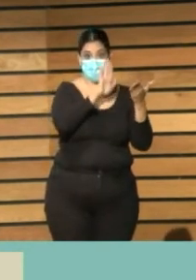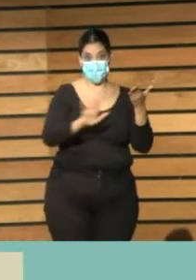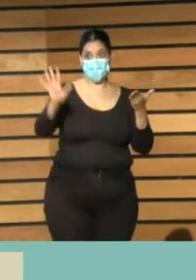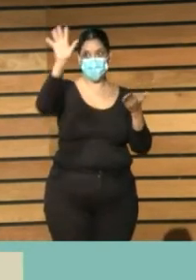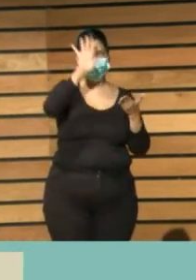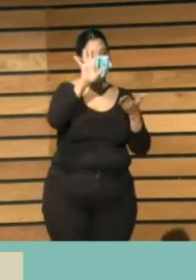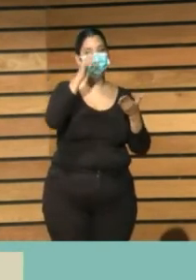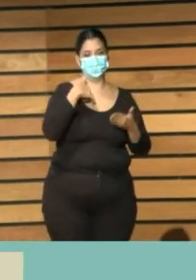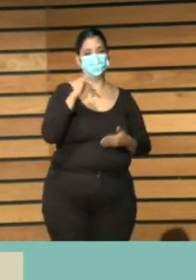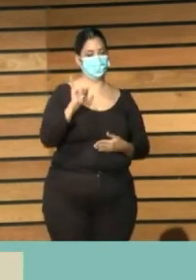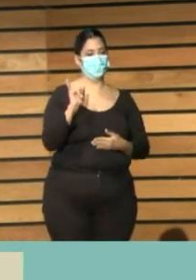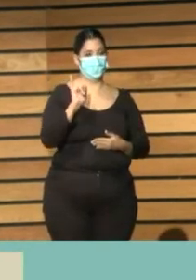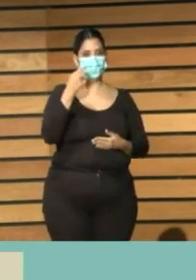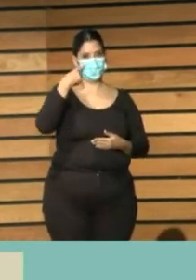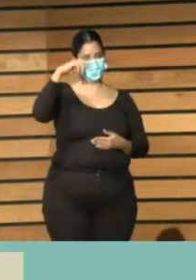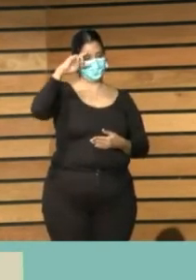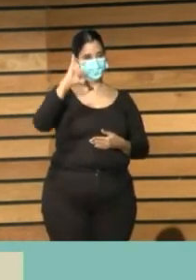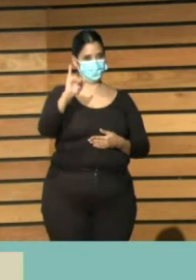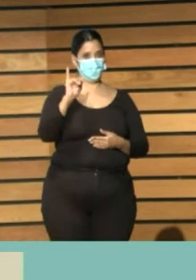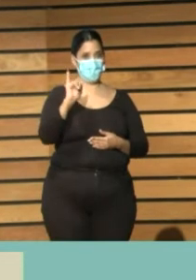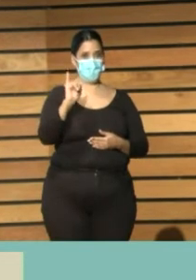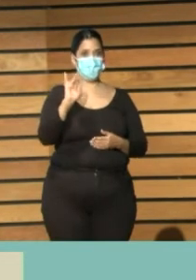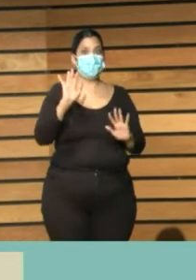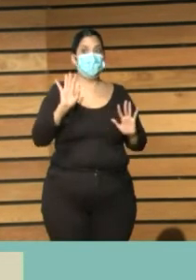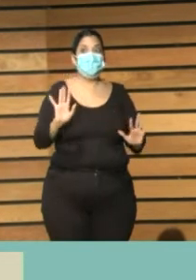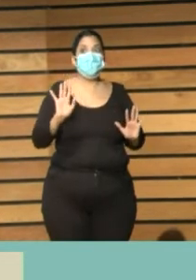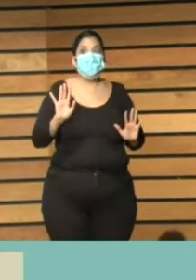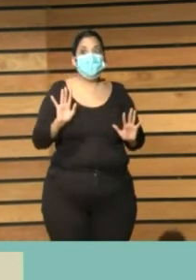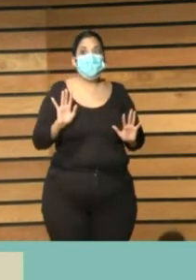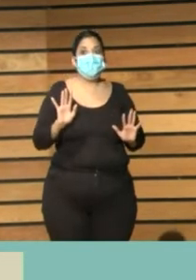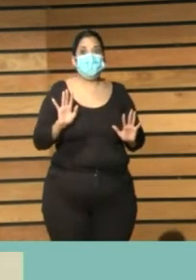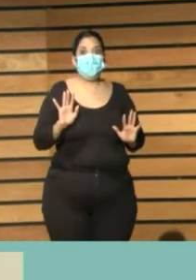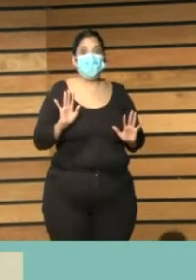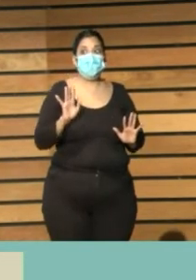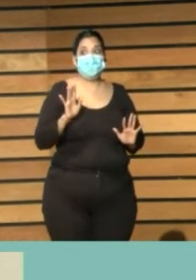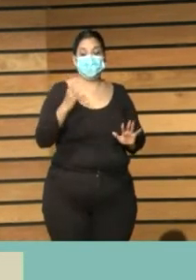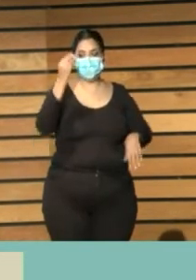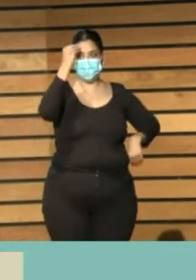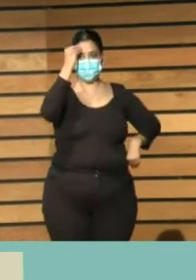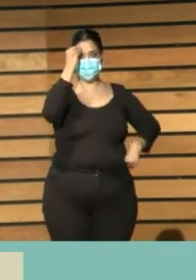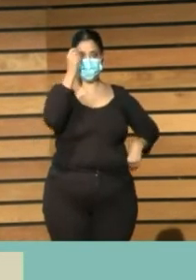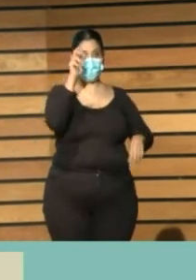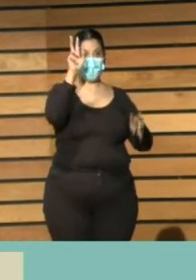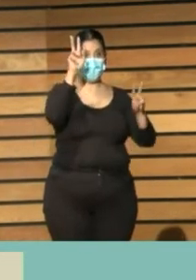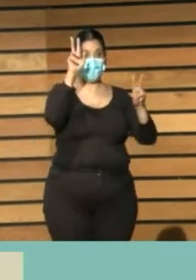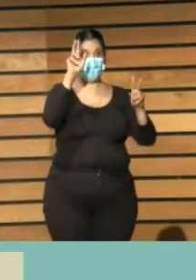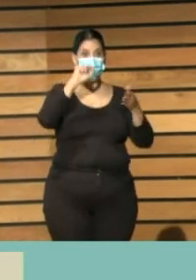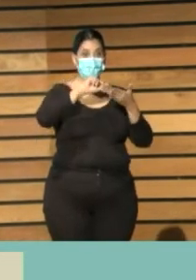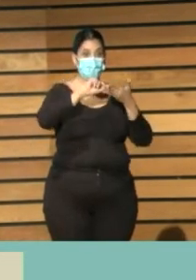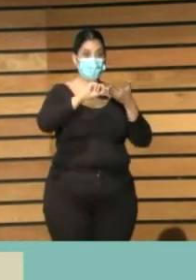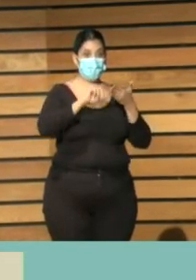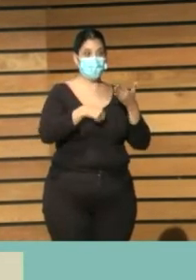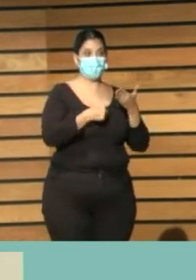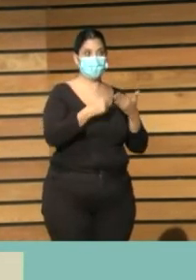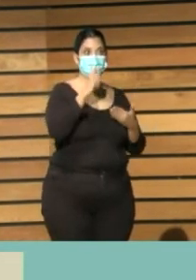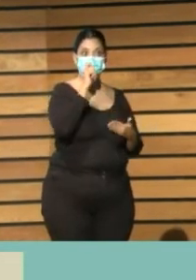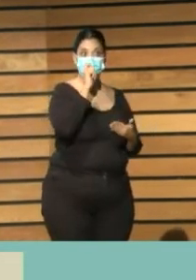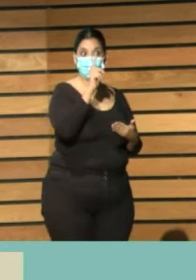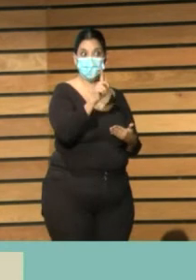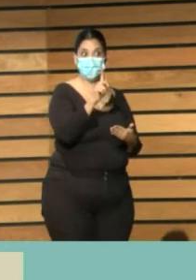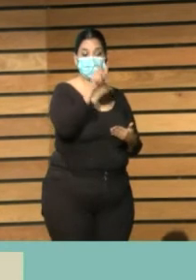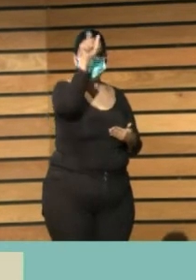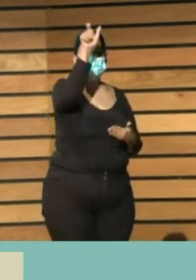en eso pero no conozco ninguno ninguno en el que los trabajadores